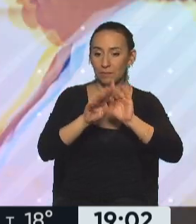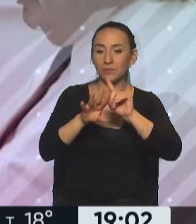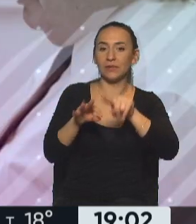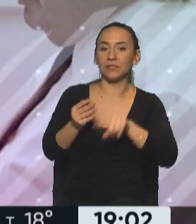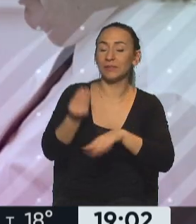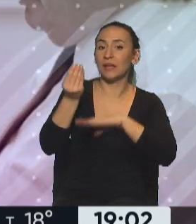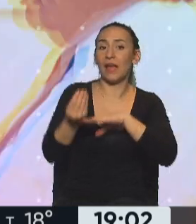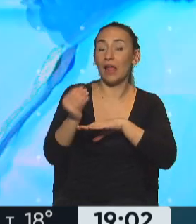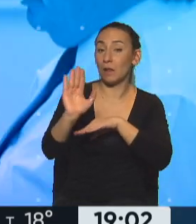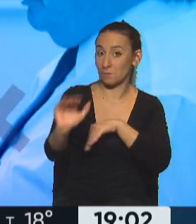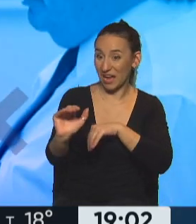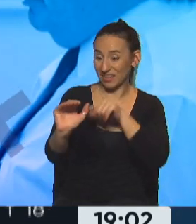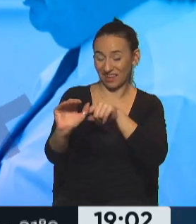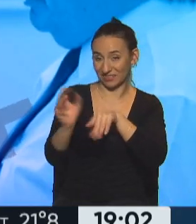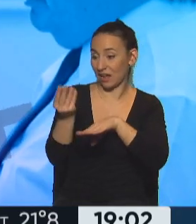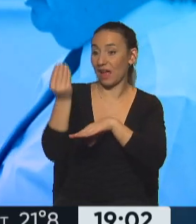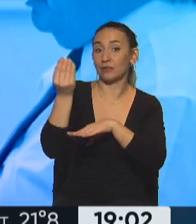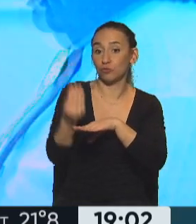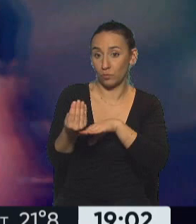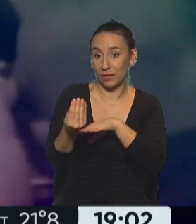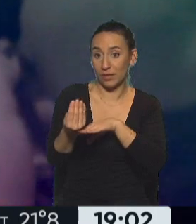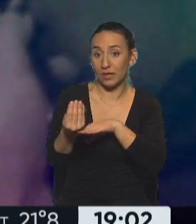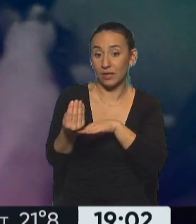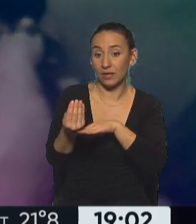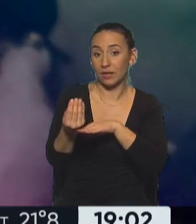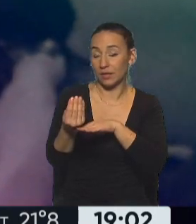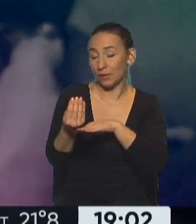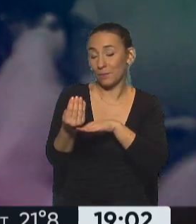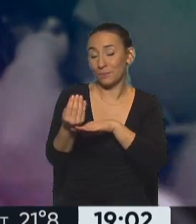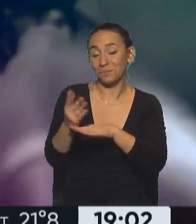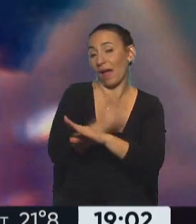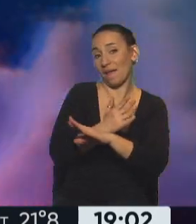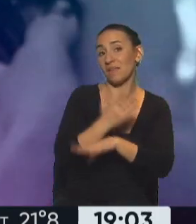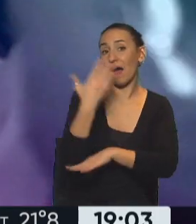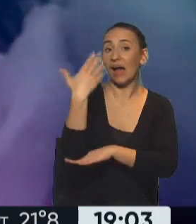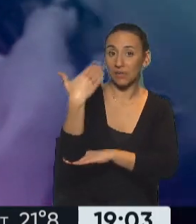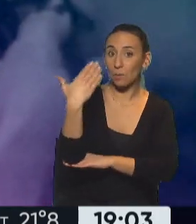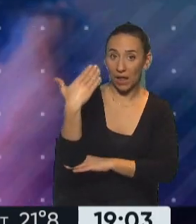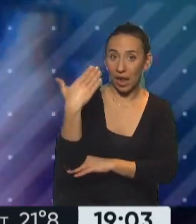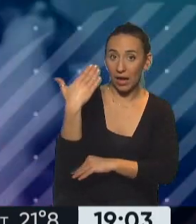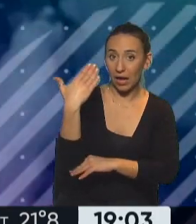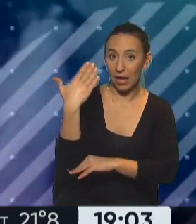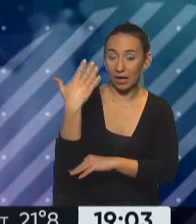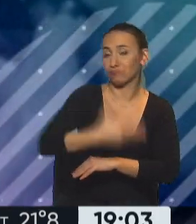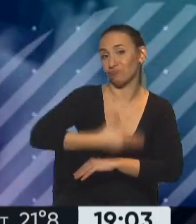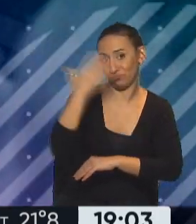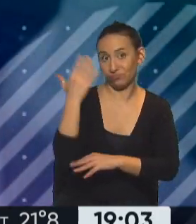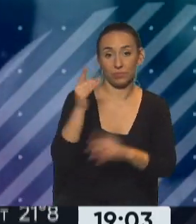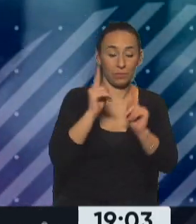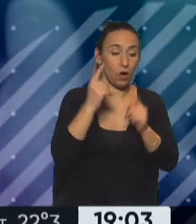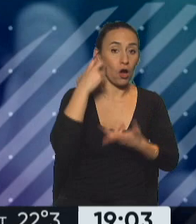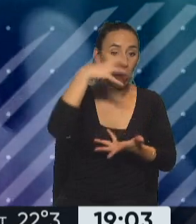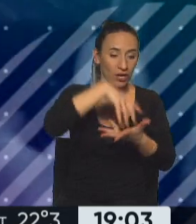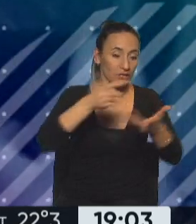la asamblea, la reunión del Parlamento para